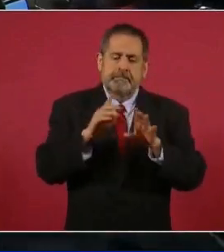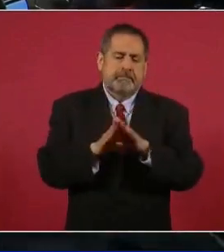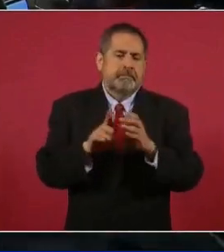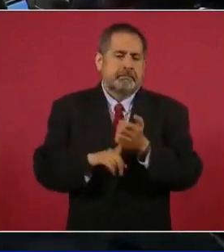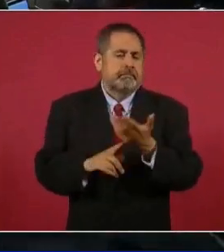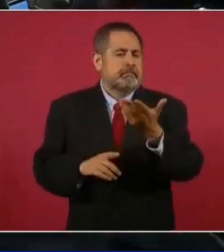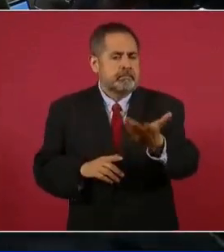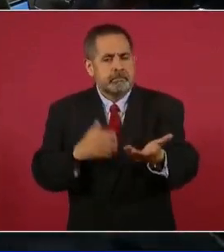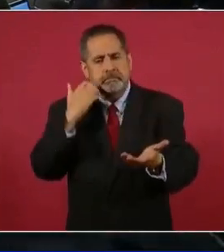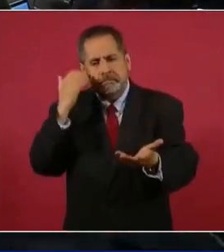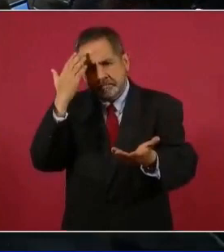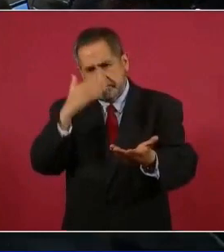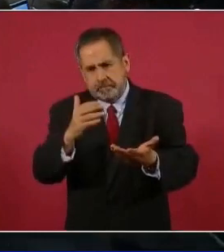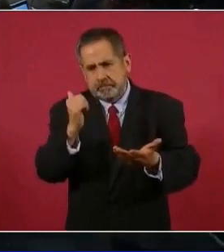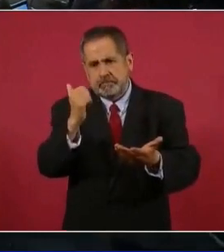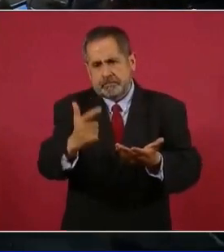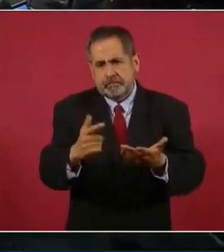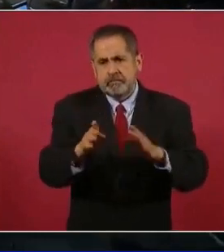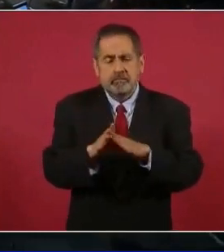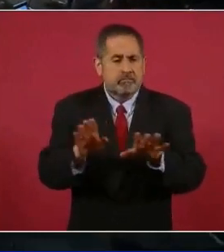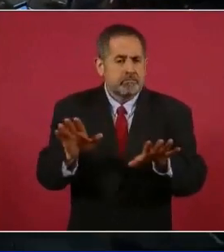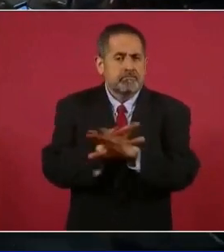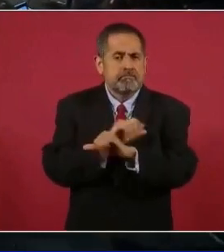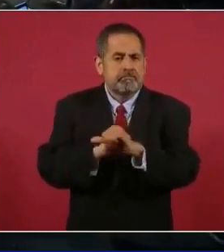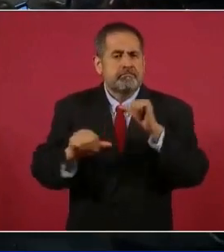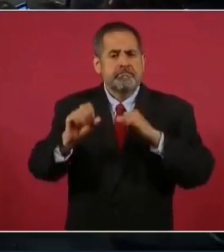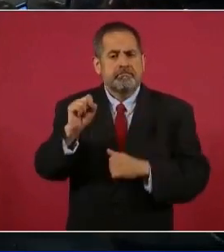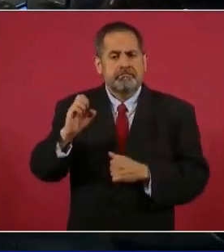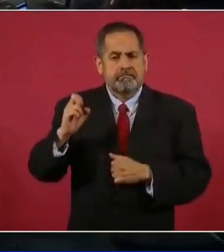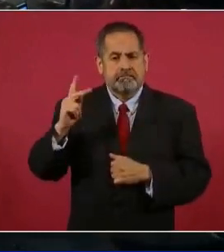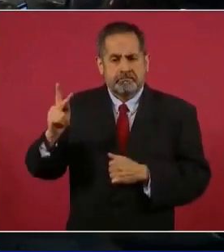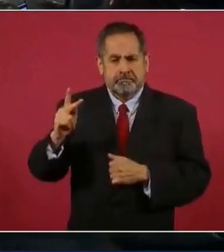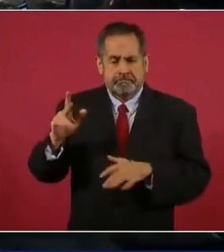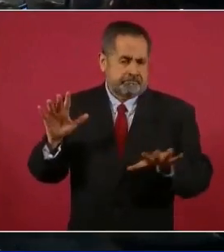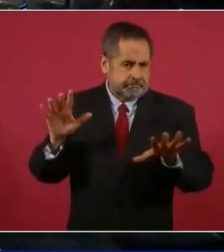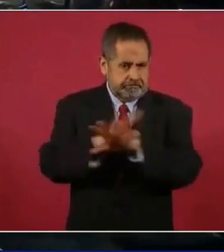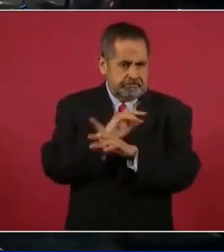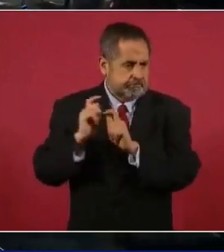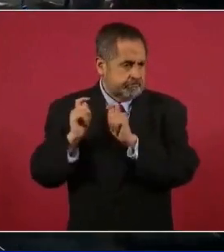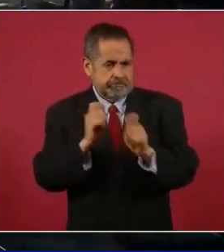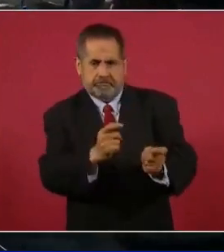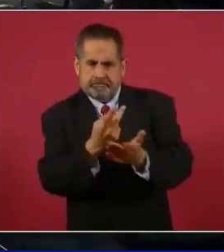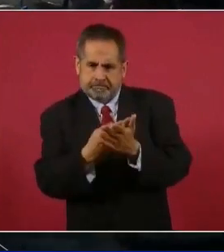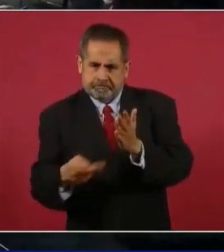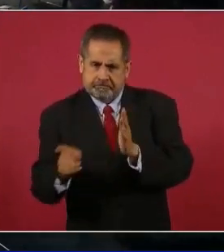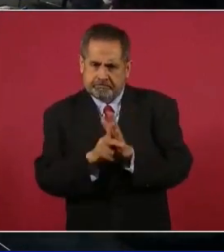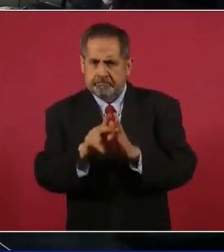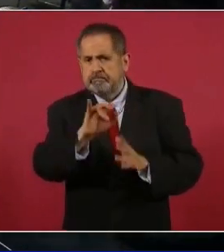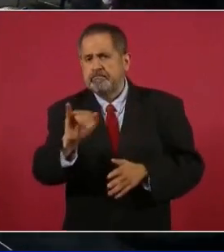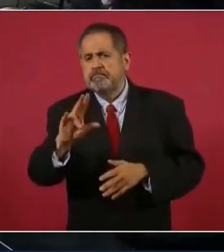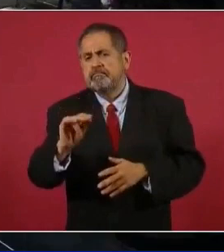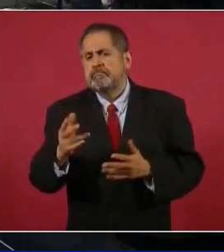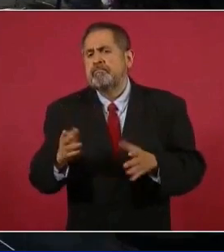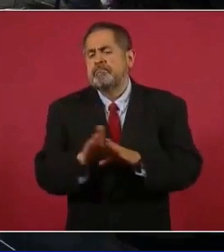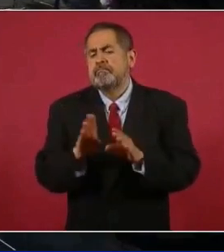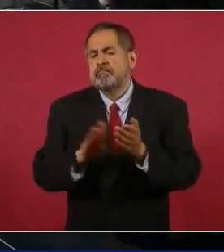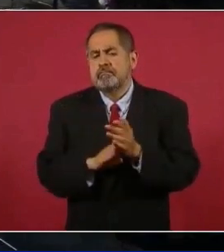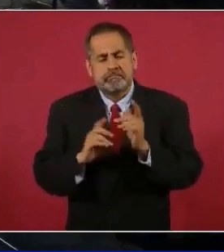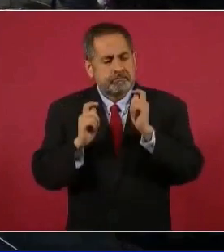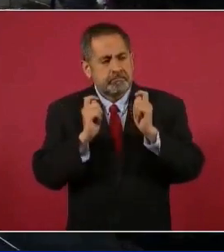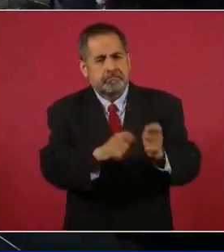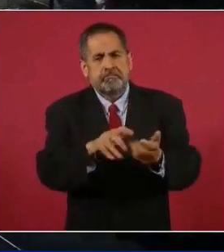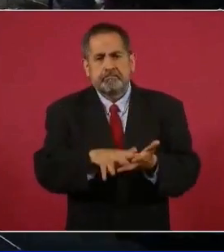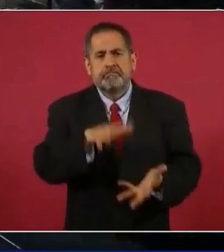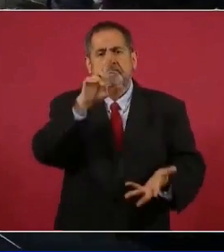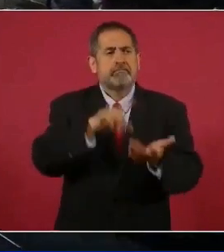pues quisiera saber si ahora que hay cambio de titular en la SEP habrá posibilidades o más bien se tiene pensada la basificación de la gran